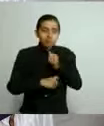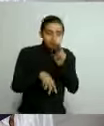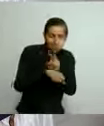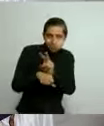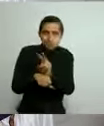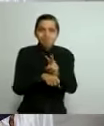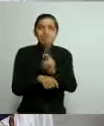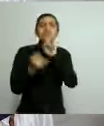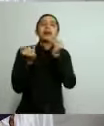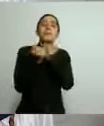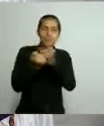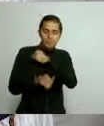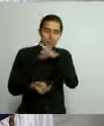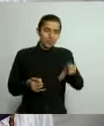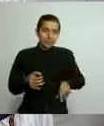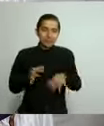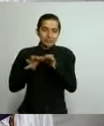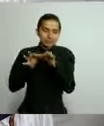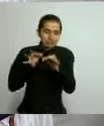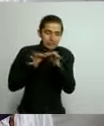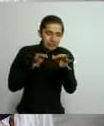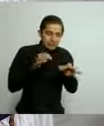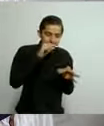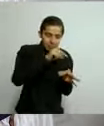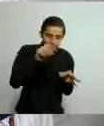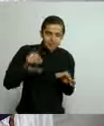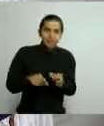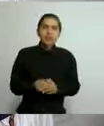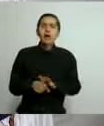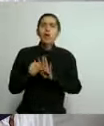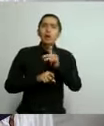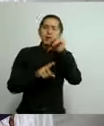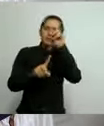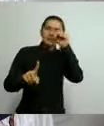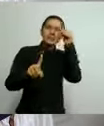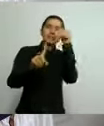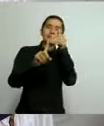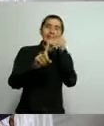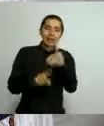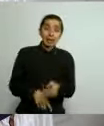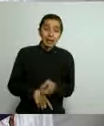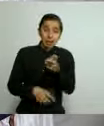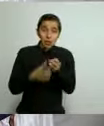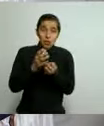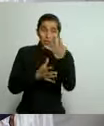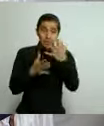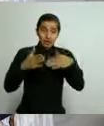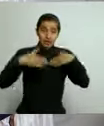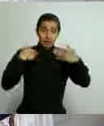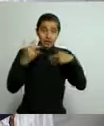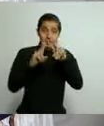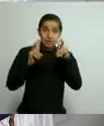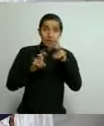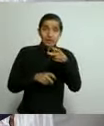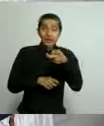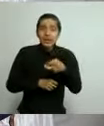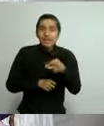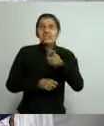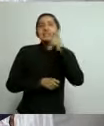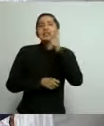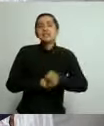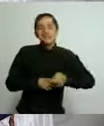municipios, los ayuntamientos. El objetivo en esta etapa de la nueva convivencia es que